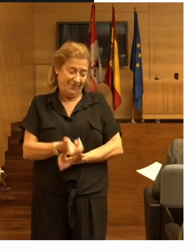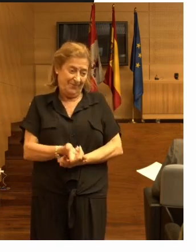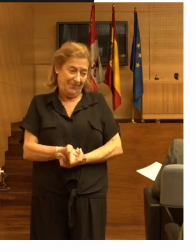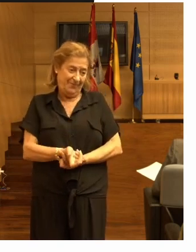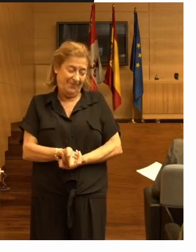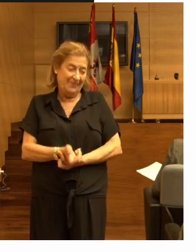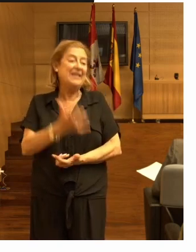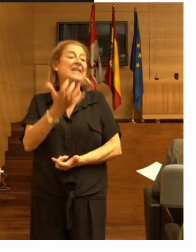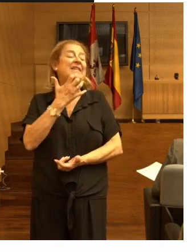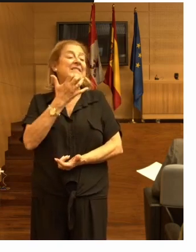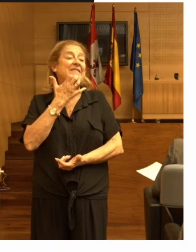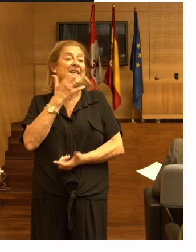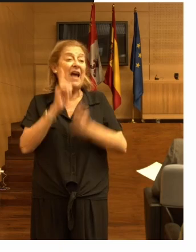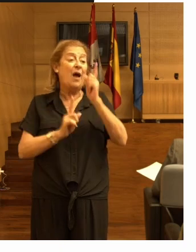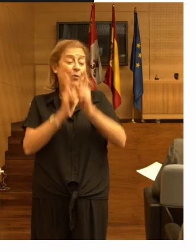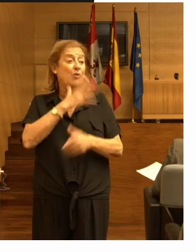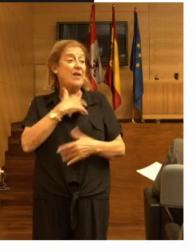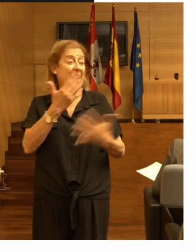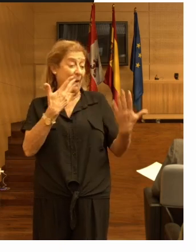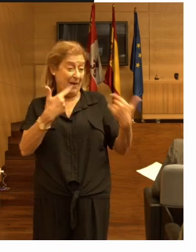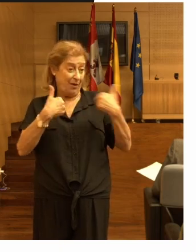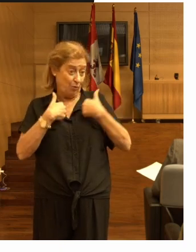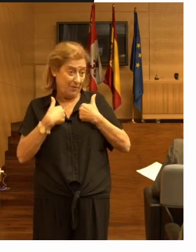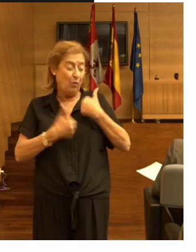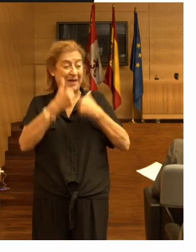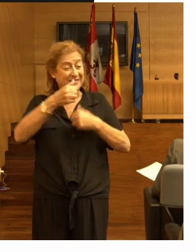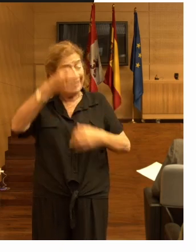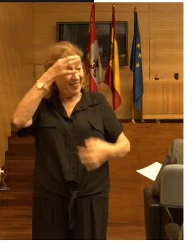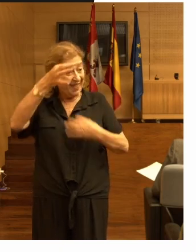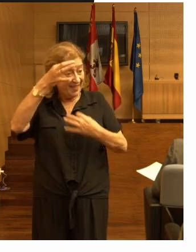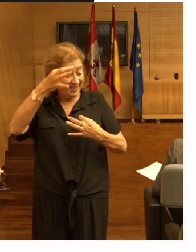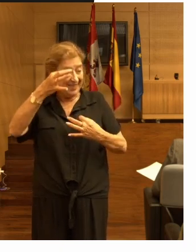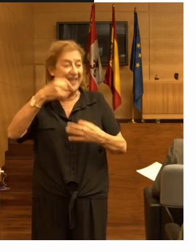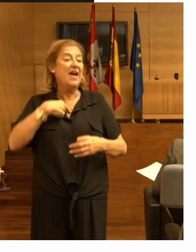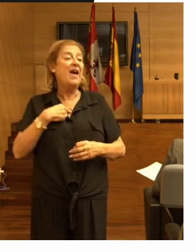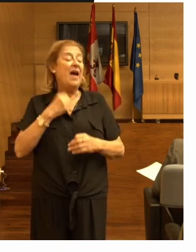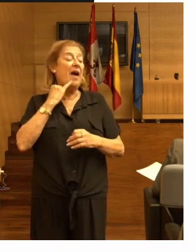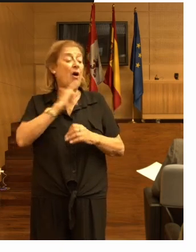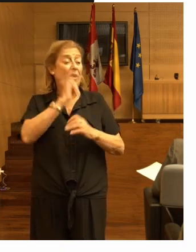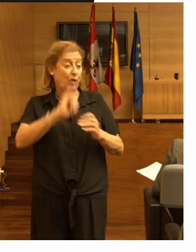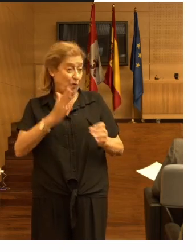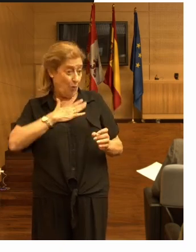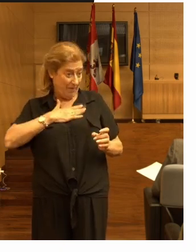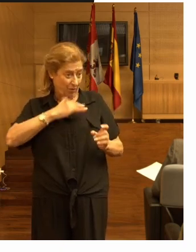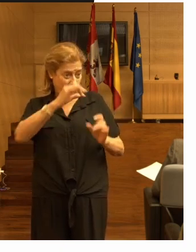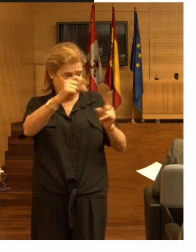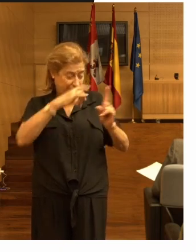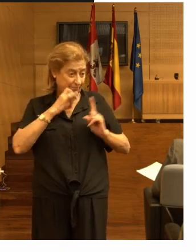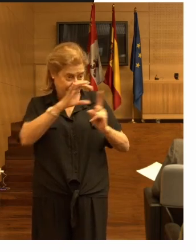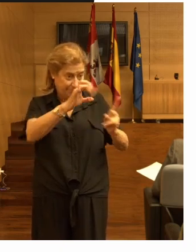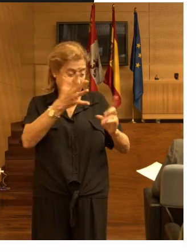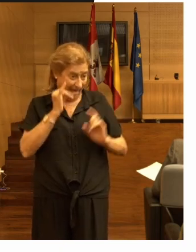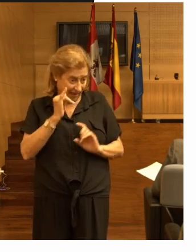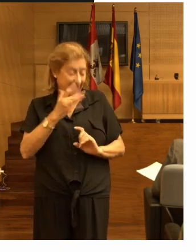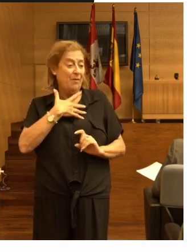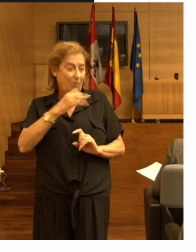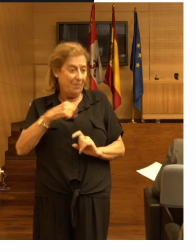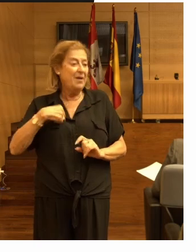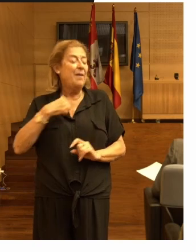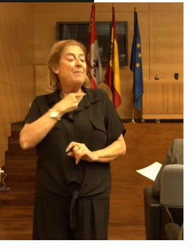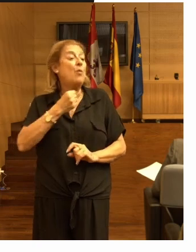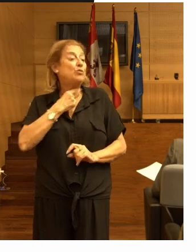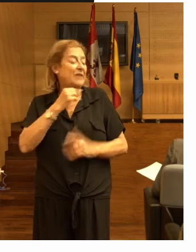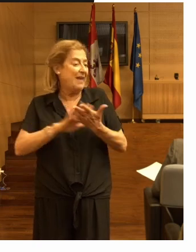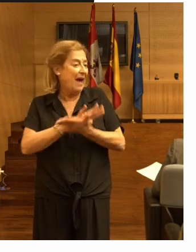si alguien quiere hablar conmigo más en detalle tiene mi email si a mí me gustaría hablar de